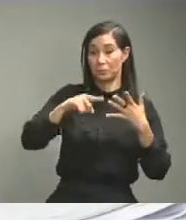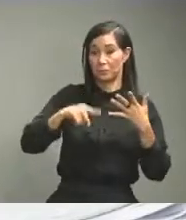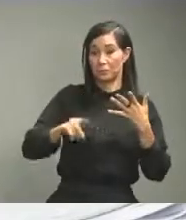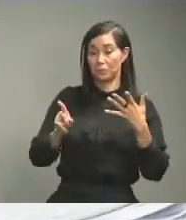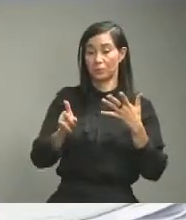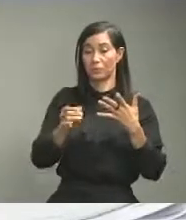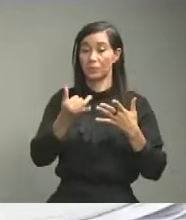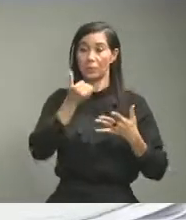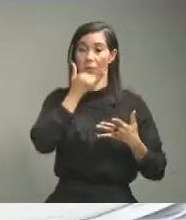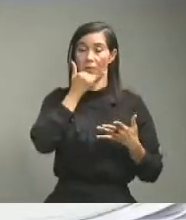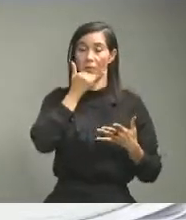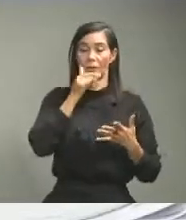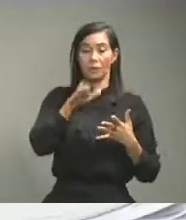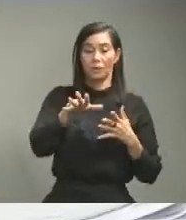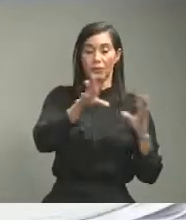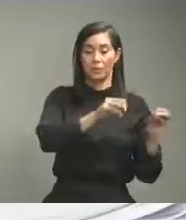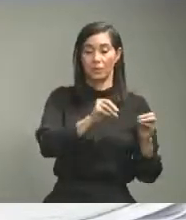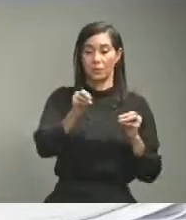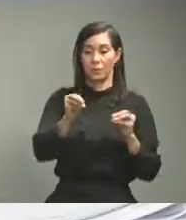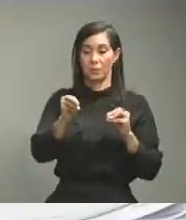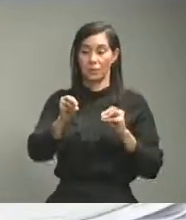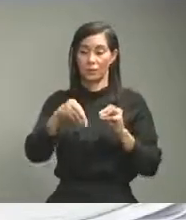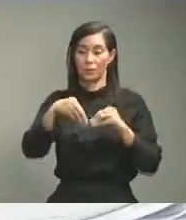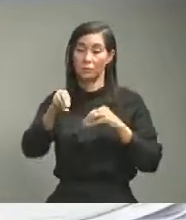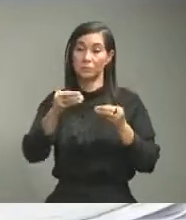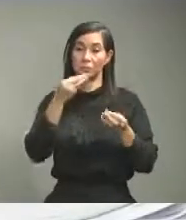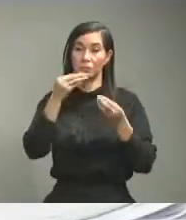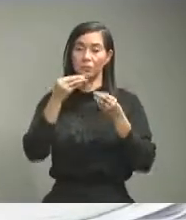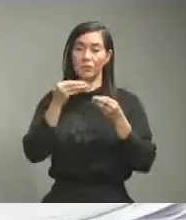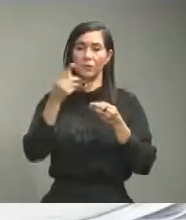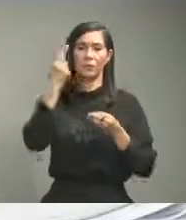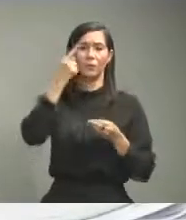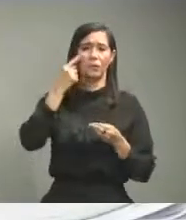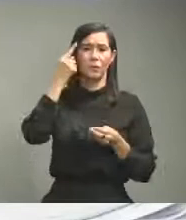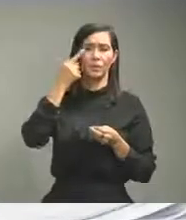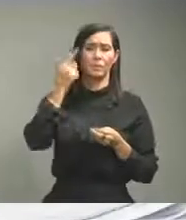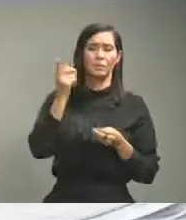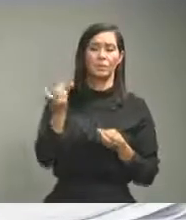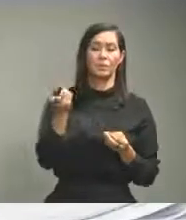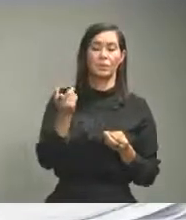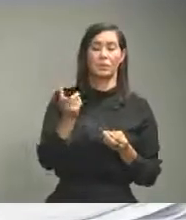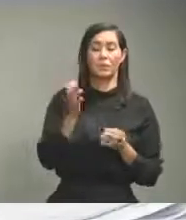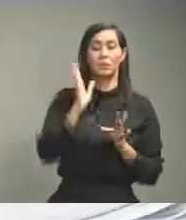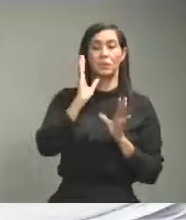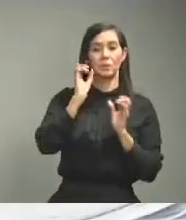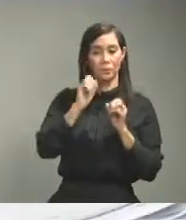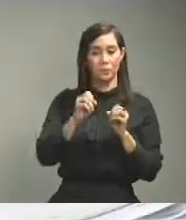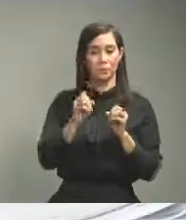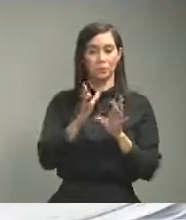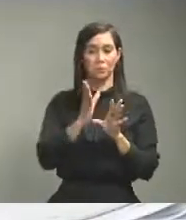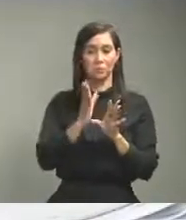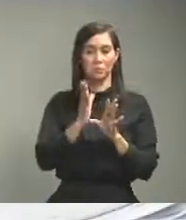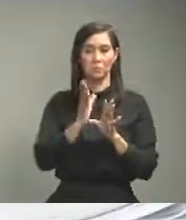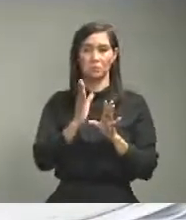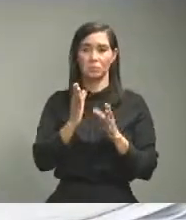para suplir determinados territorios pues yo creo que es algo que se puede resolver